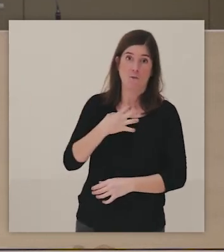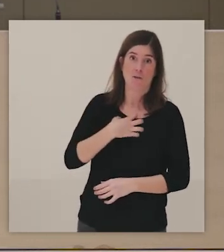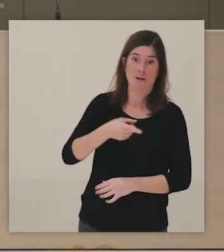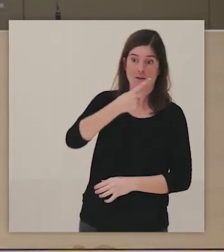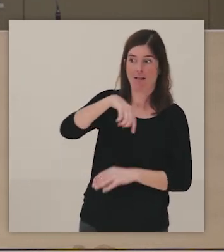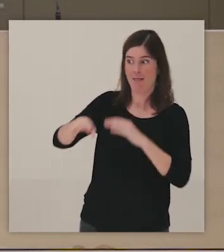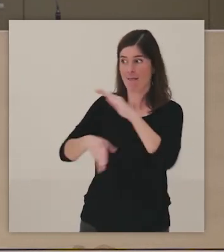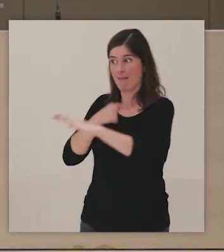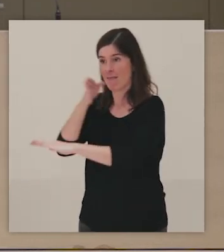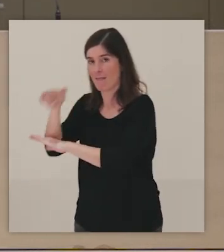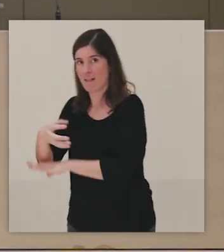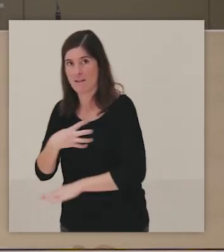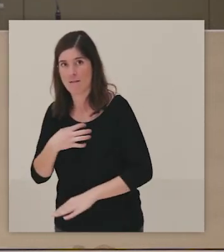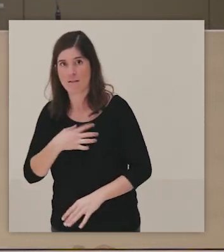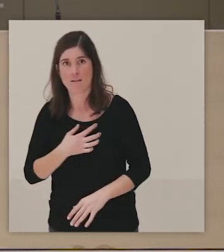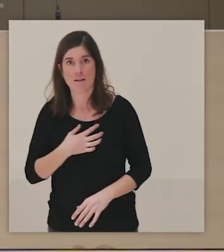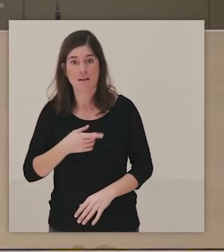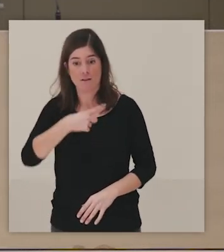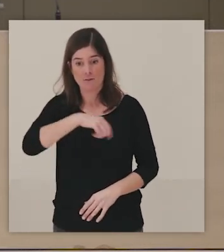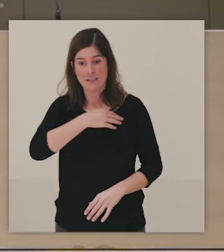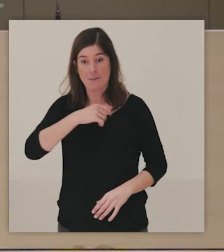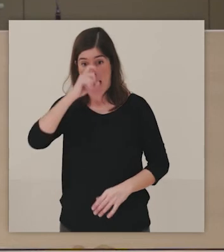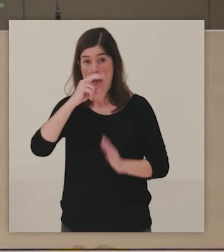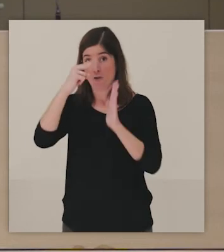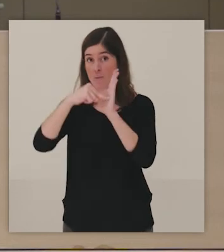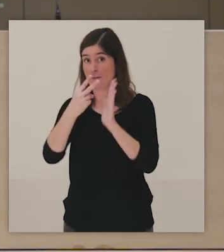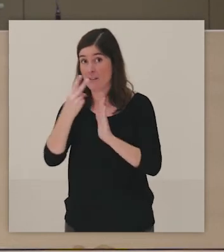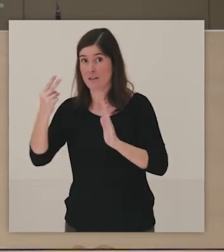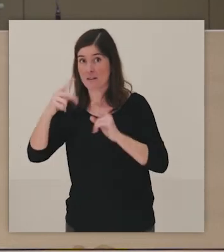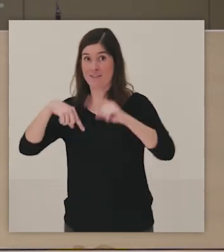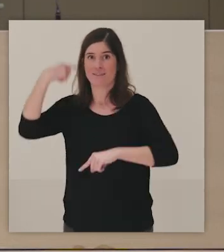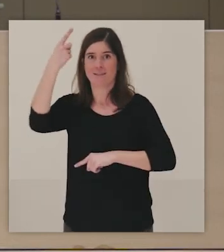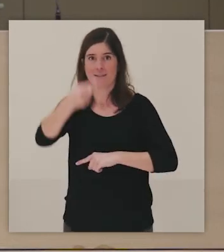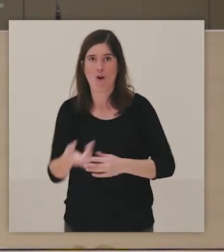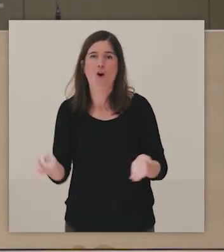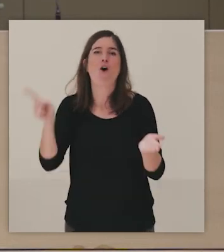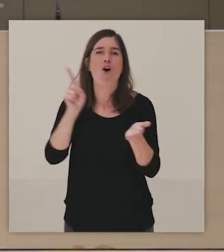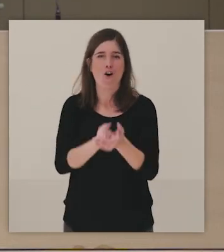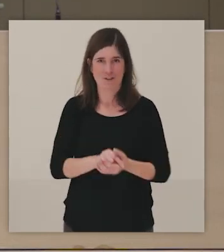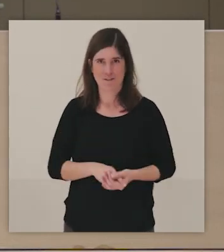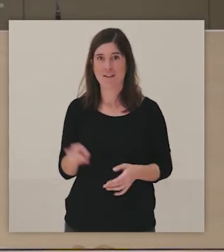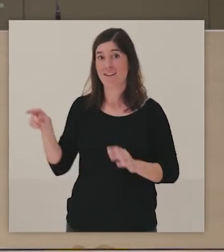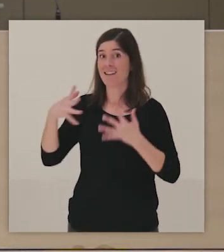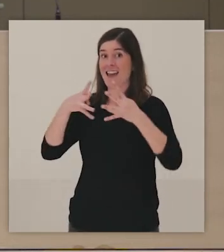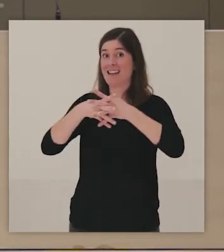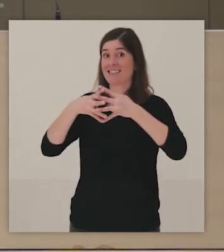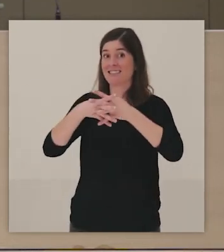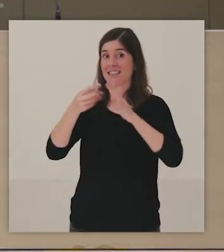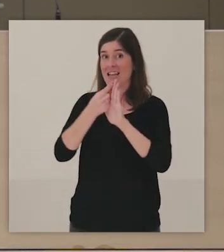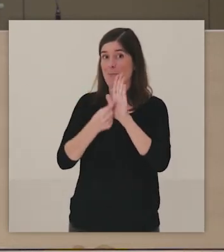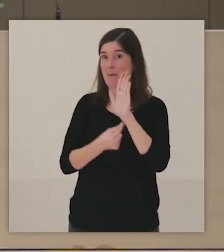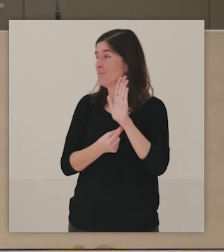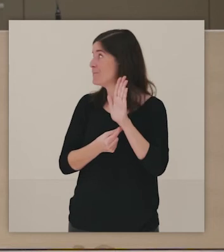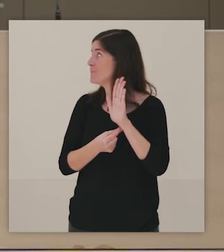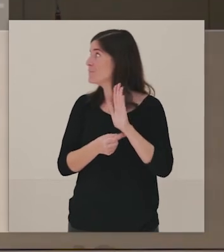ni nosotros podíamos entrar. Y la idea es retomarlo ahora en 2022. Bueno, a lo largo de varias sesiones, tenéis aquí un